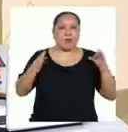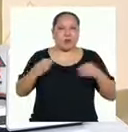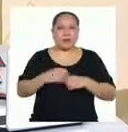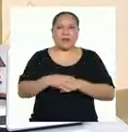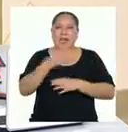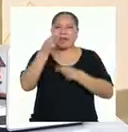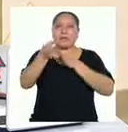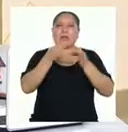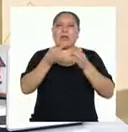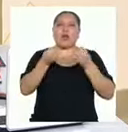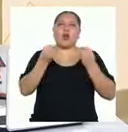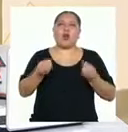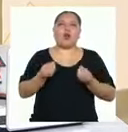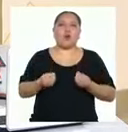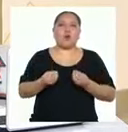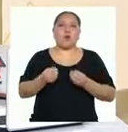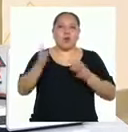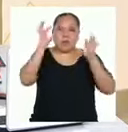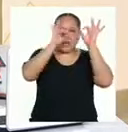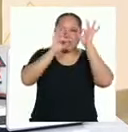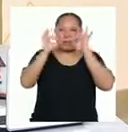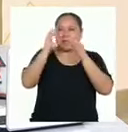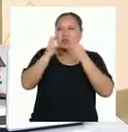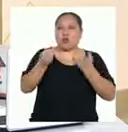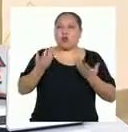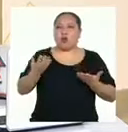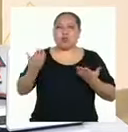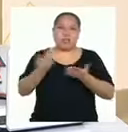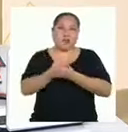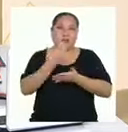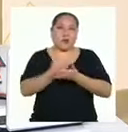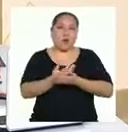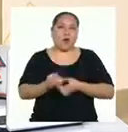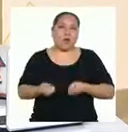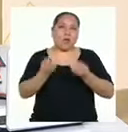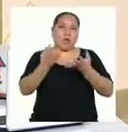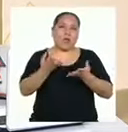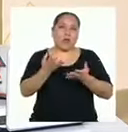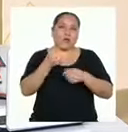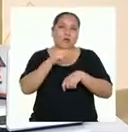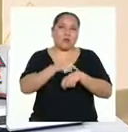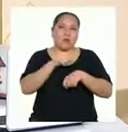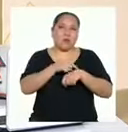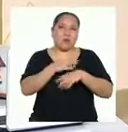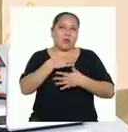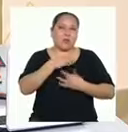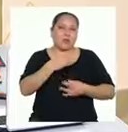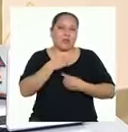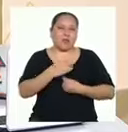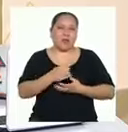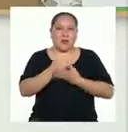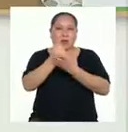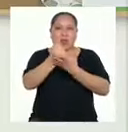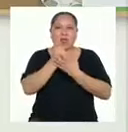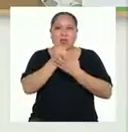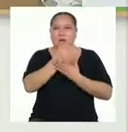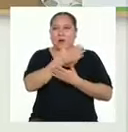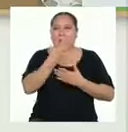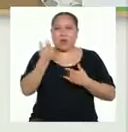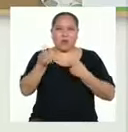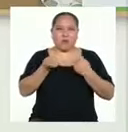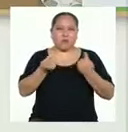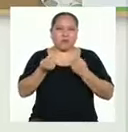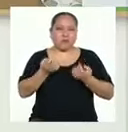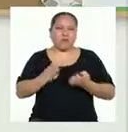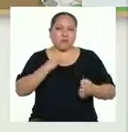explicar cómo creo que las distracciones o darle un tiempo a mis intereses me ayudarían a manejar mejor mis emociones. A ver,